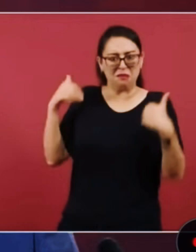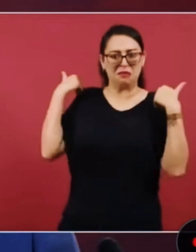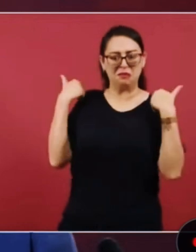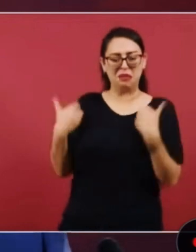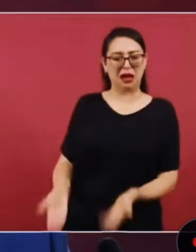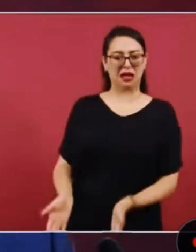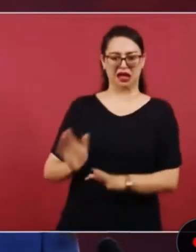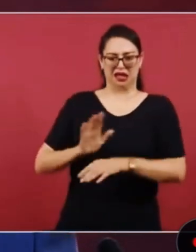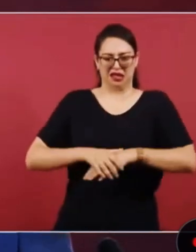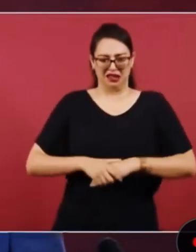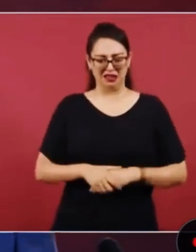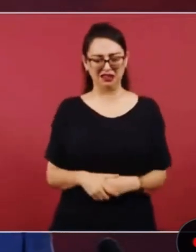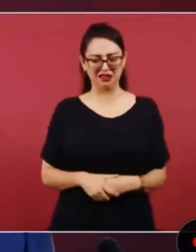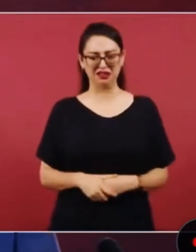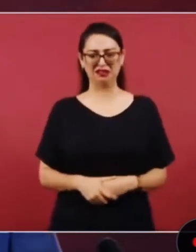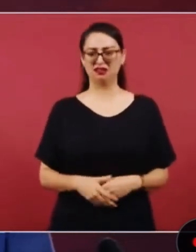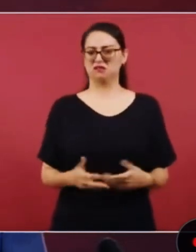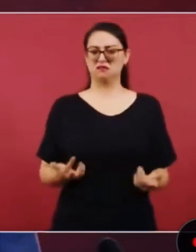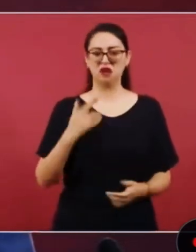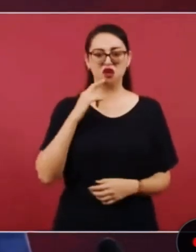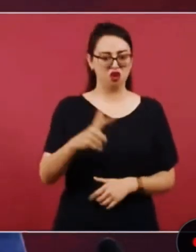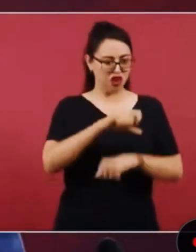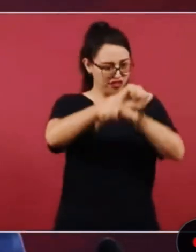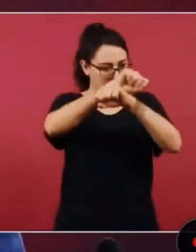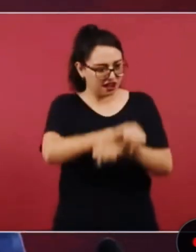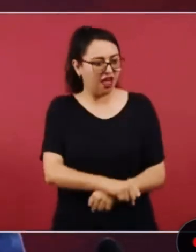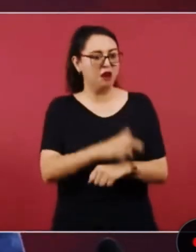porque dominaban los esclavistas